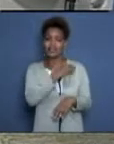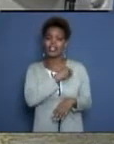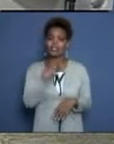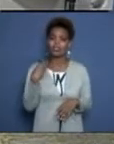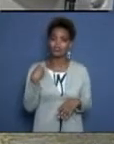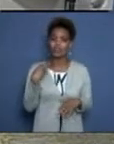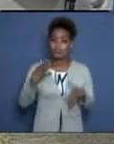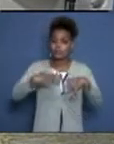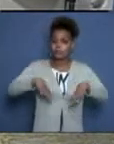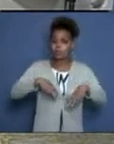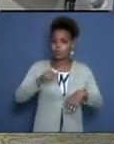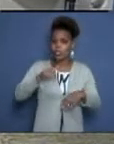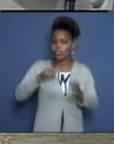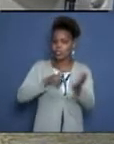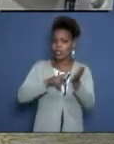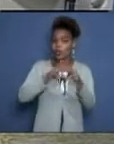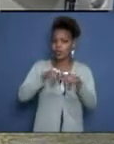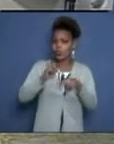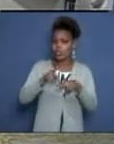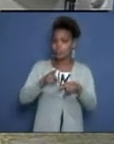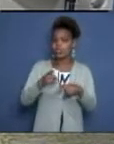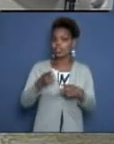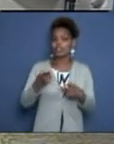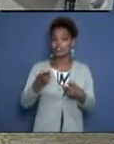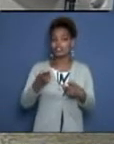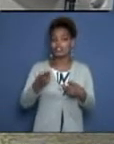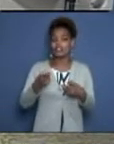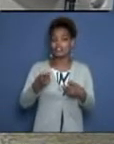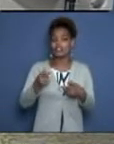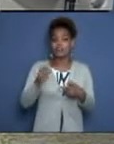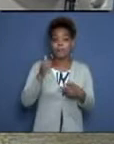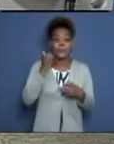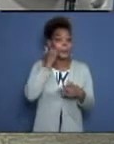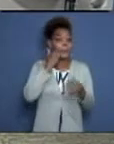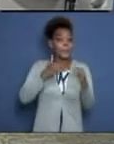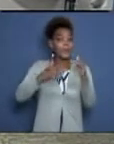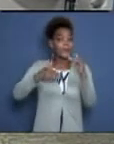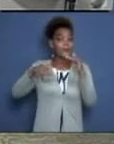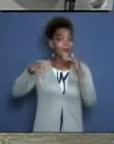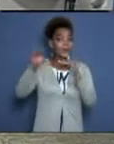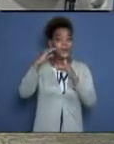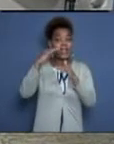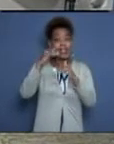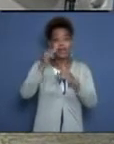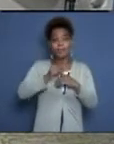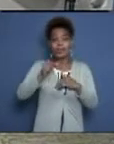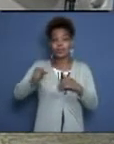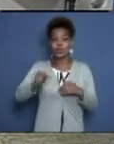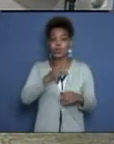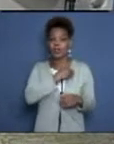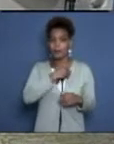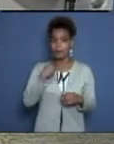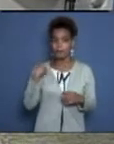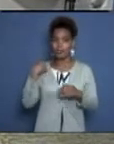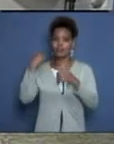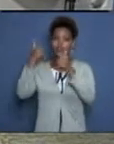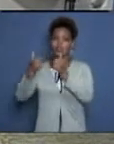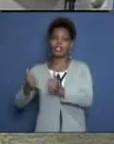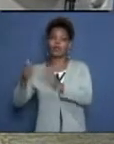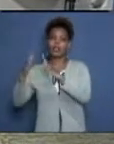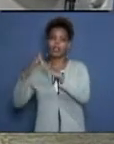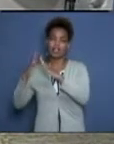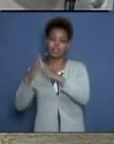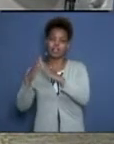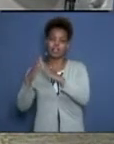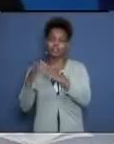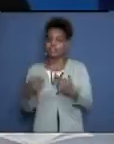que la provincia de Holguín era de los territorios que tenía la mayor cantidad de personal médico en su casa sin trabajar por una causa